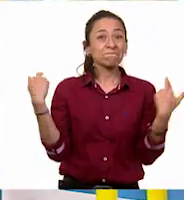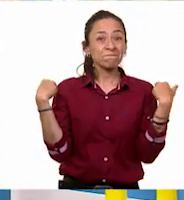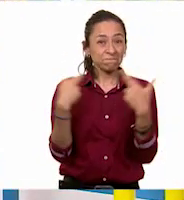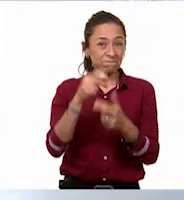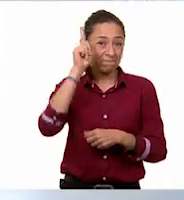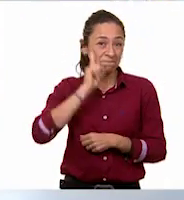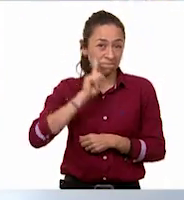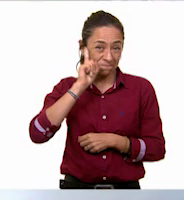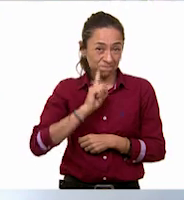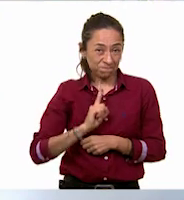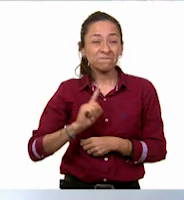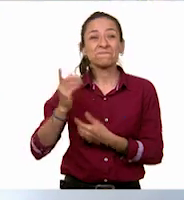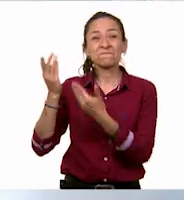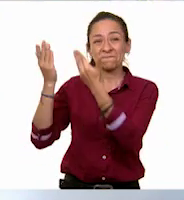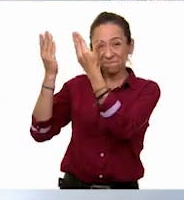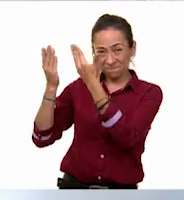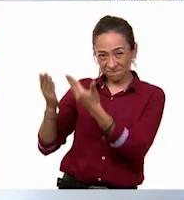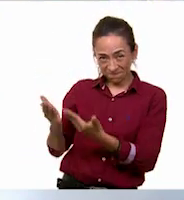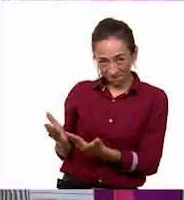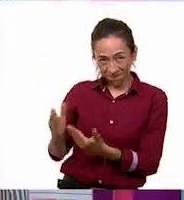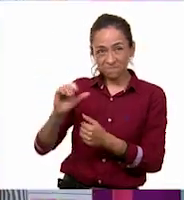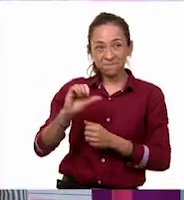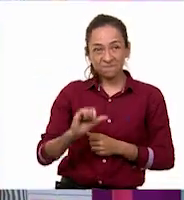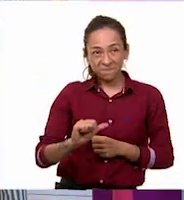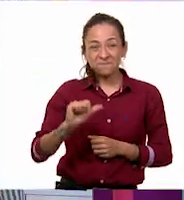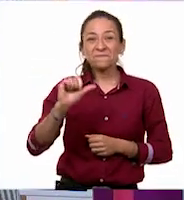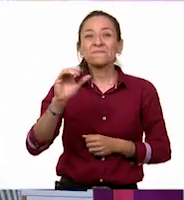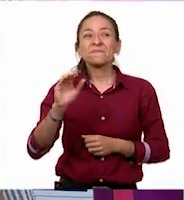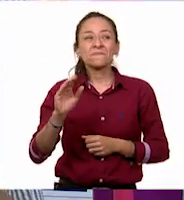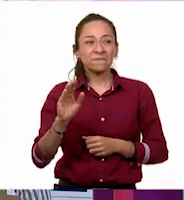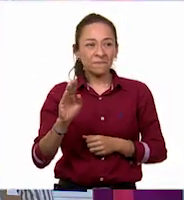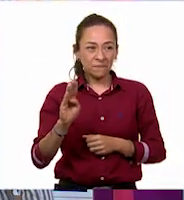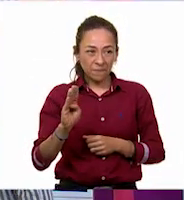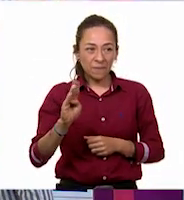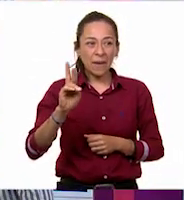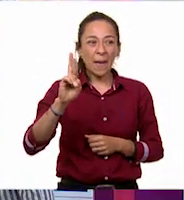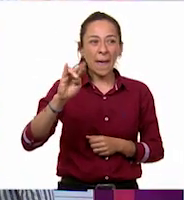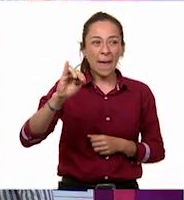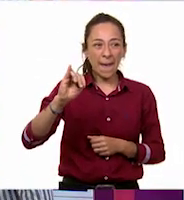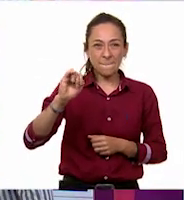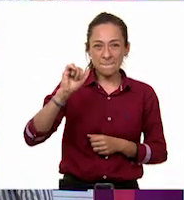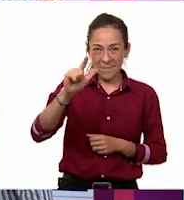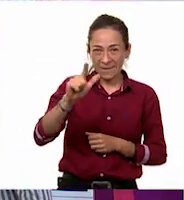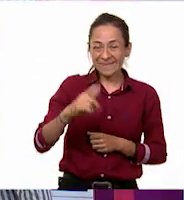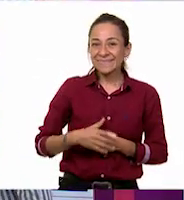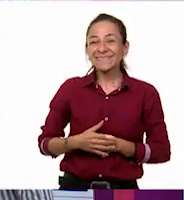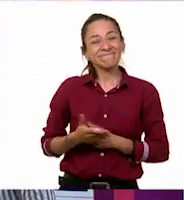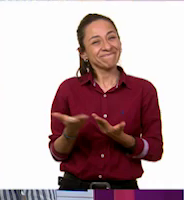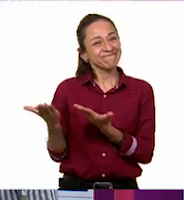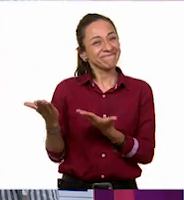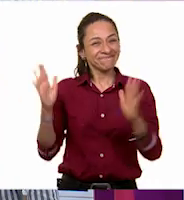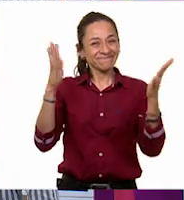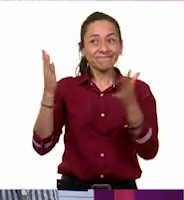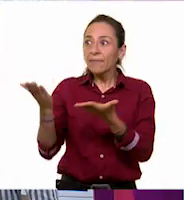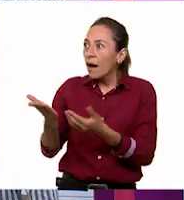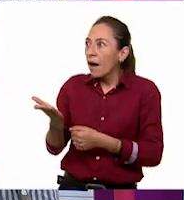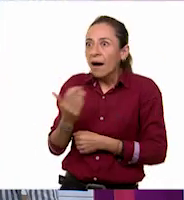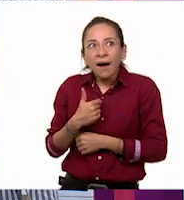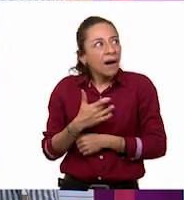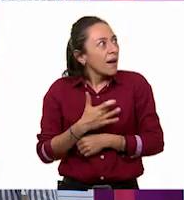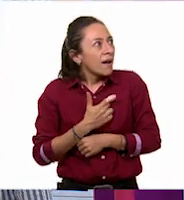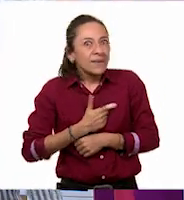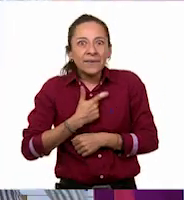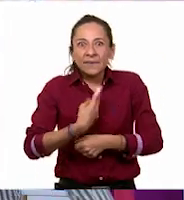¡Un aplauso para la maestra Abril! ¡Qué gusto saludarlos! Muchas gracias por la invitación, maestra, a su museo. Estoy viendo que les